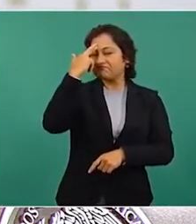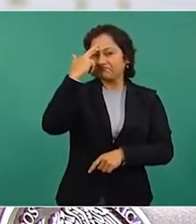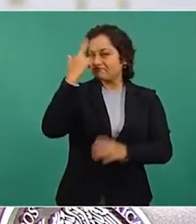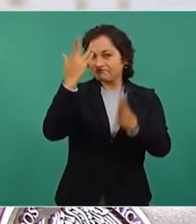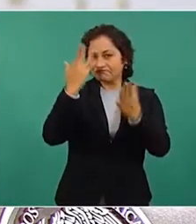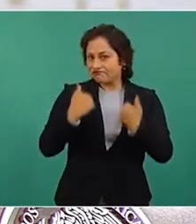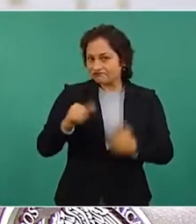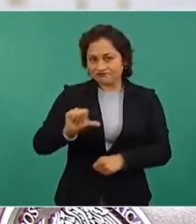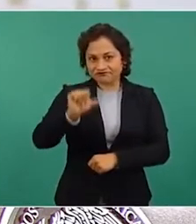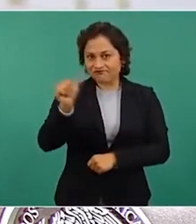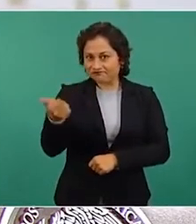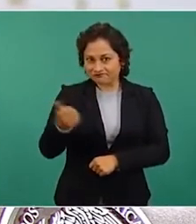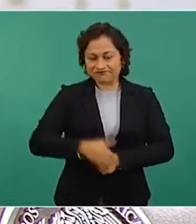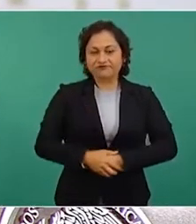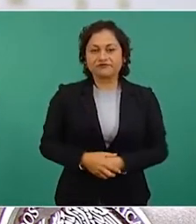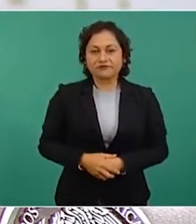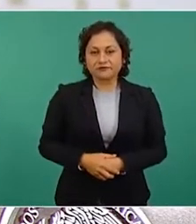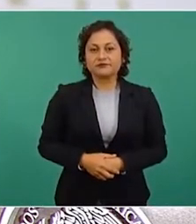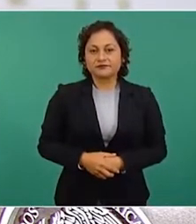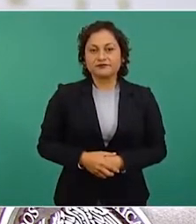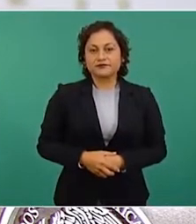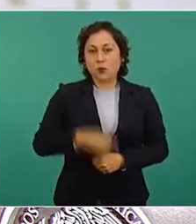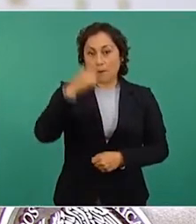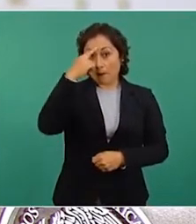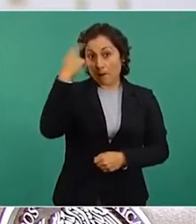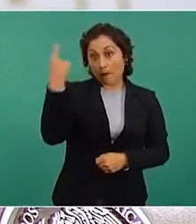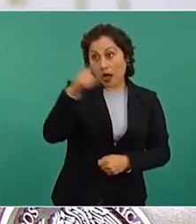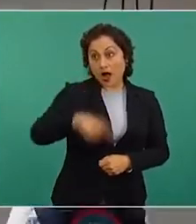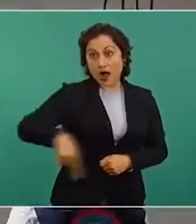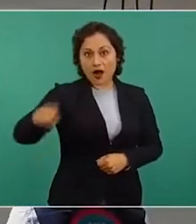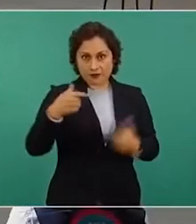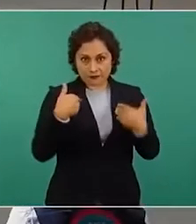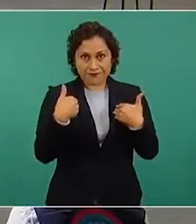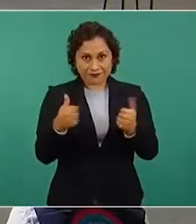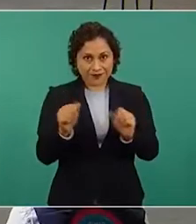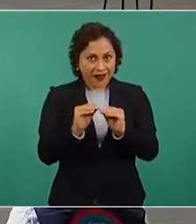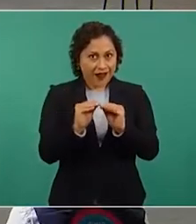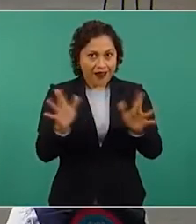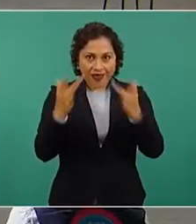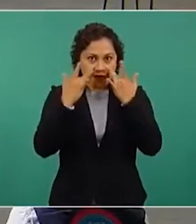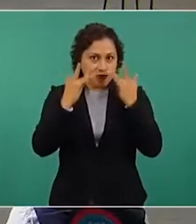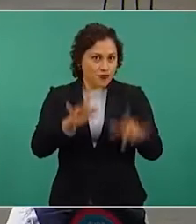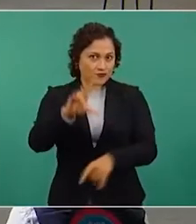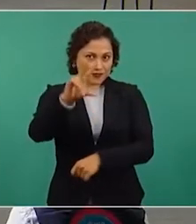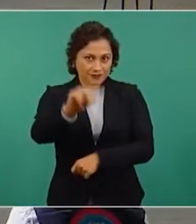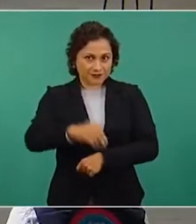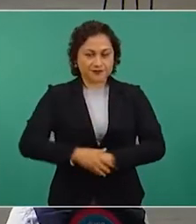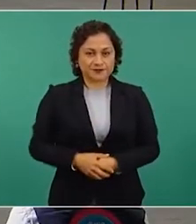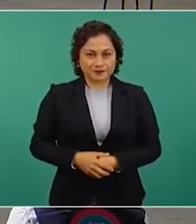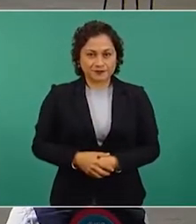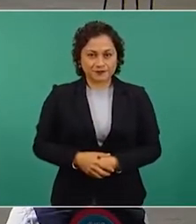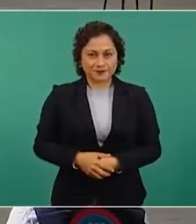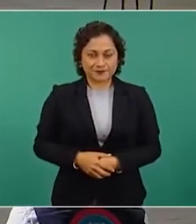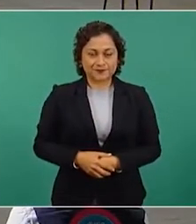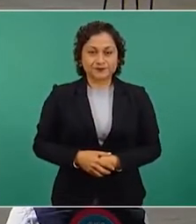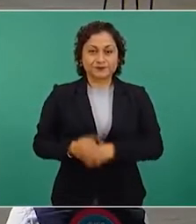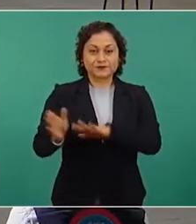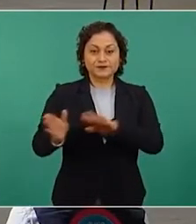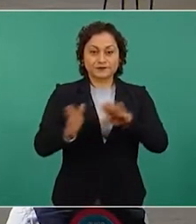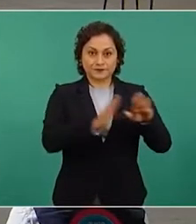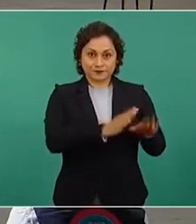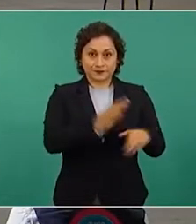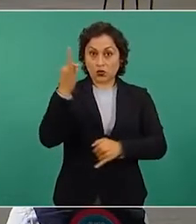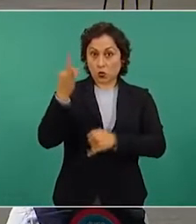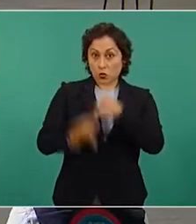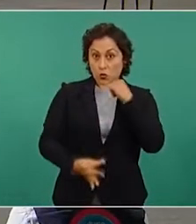despejando las dudas sobre su renuncia. La siguiente, por favor. Esta es la